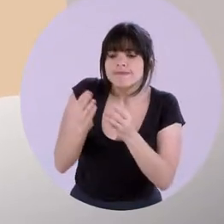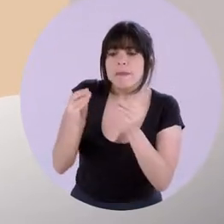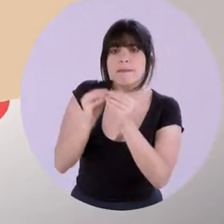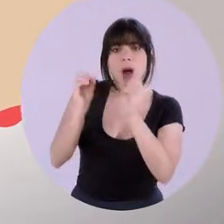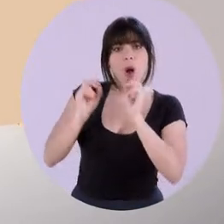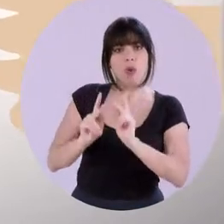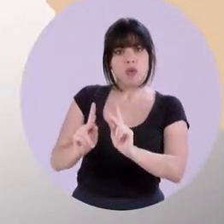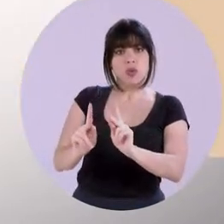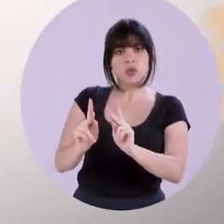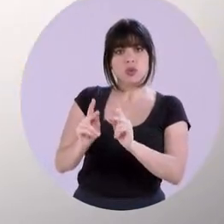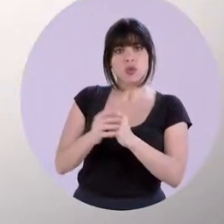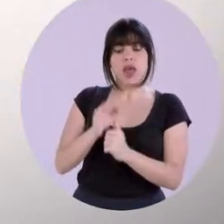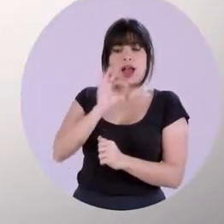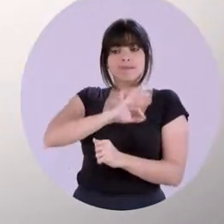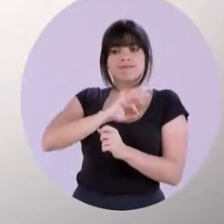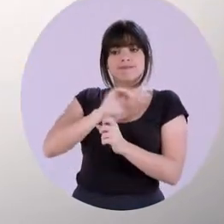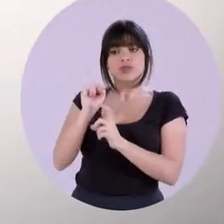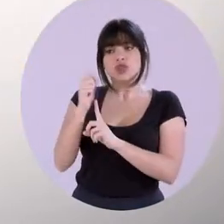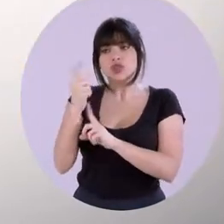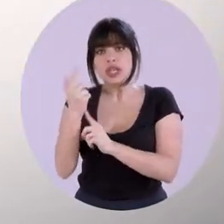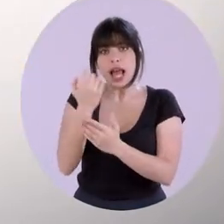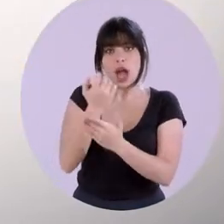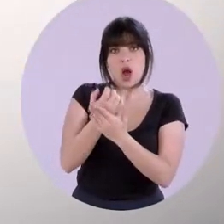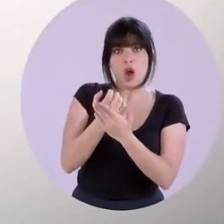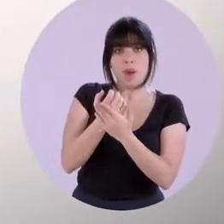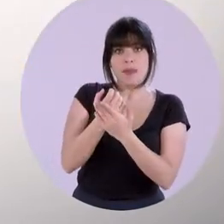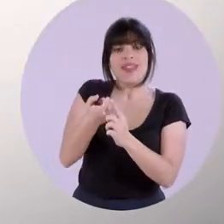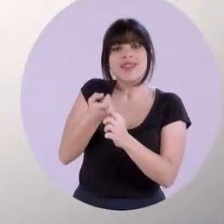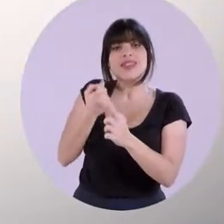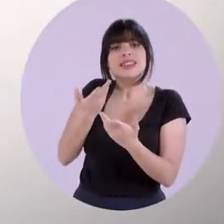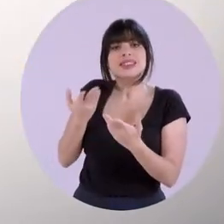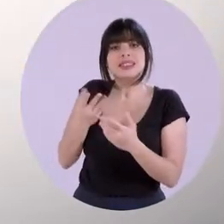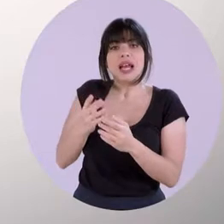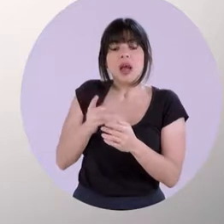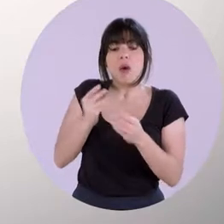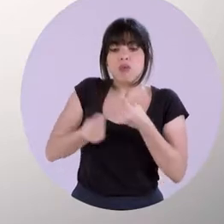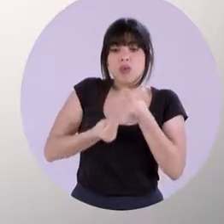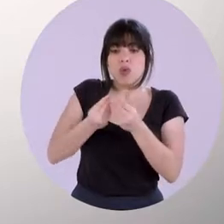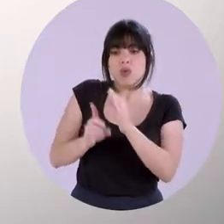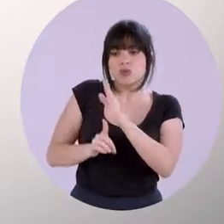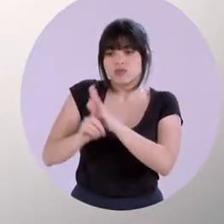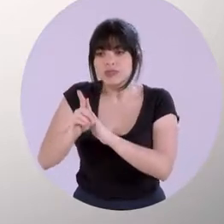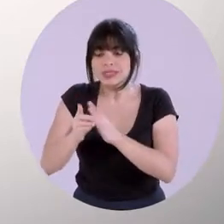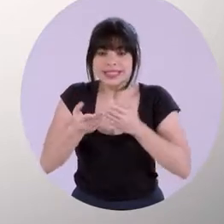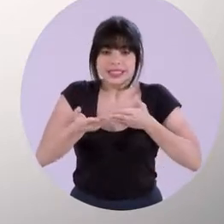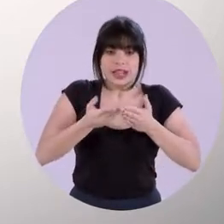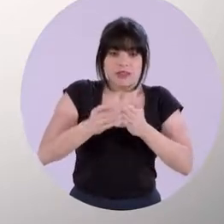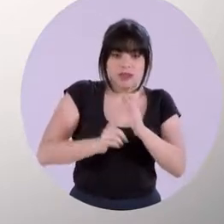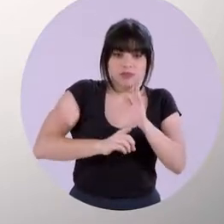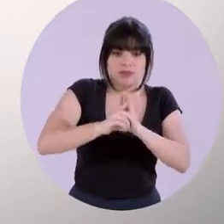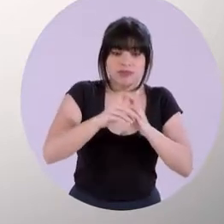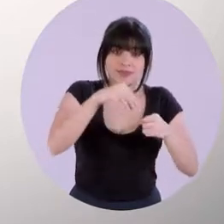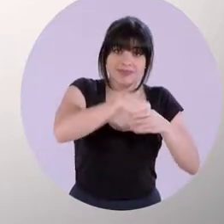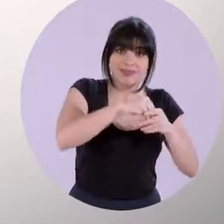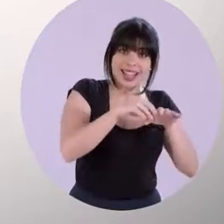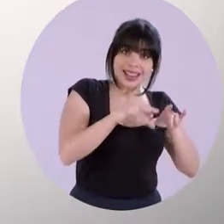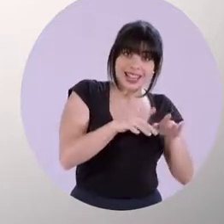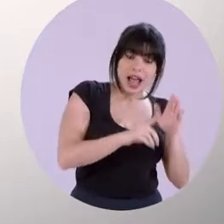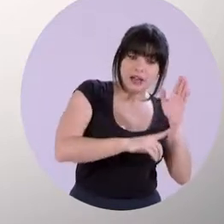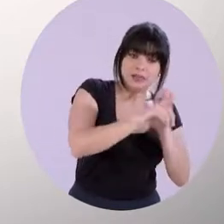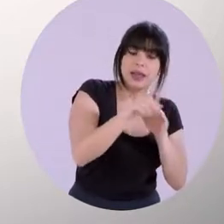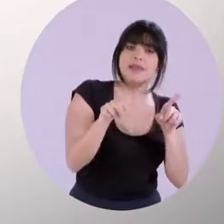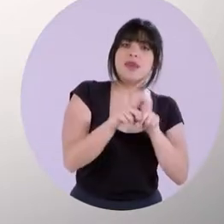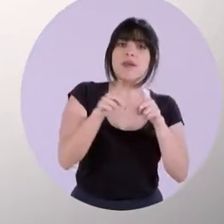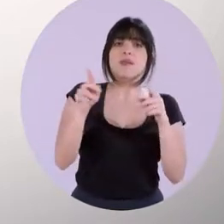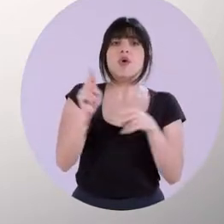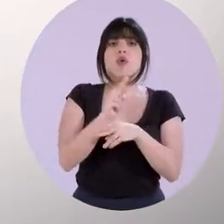oportunidades de bienestar económico y social a partir del desarrollo de productos, servicios, contenidos digitales y el uso